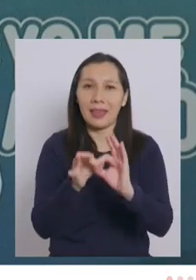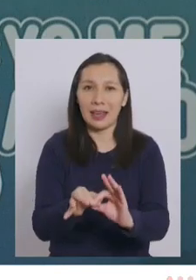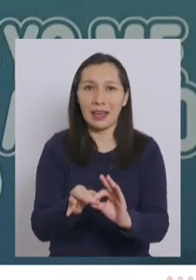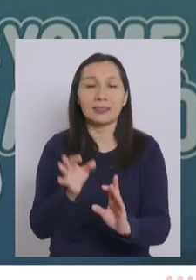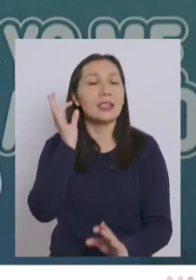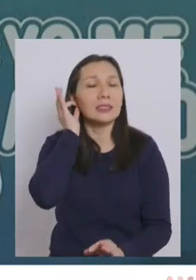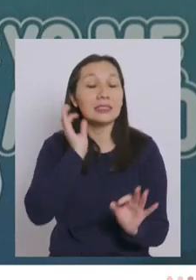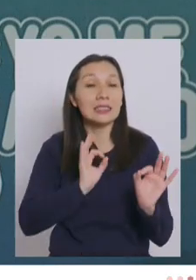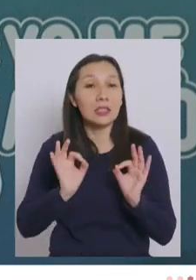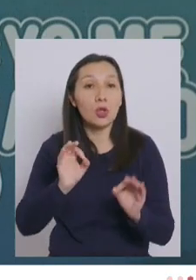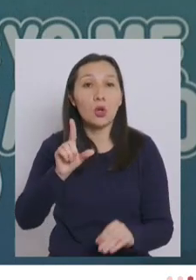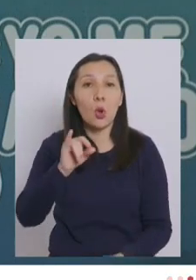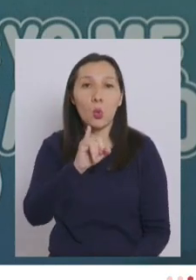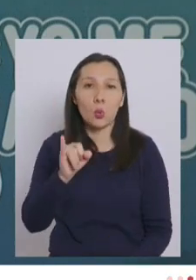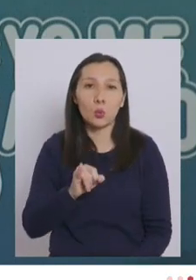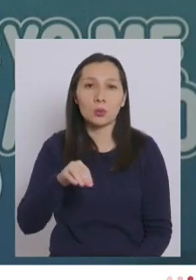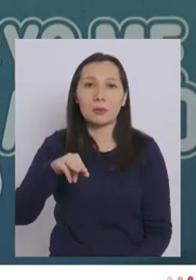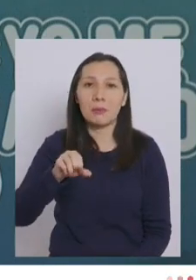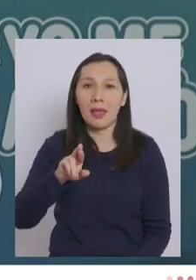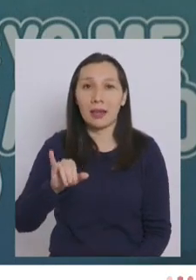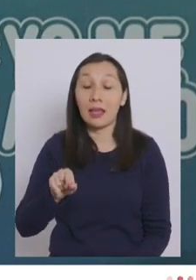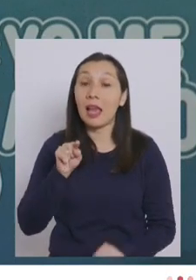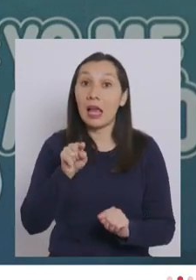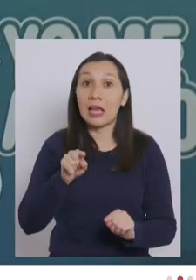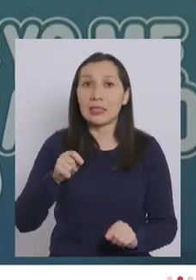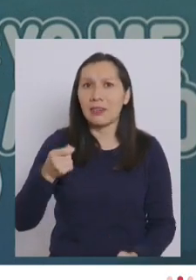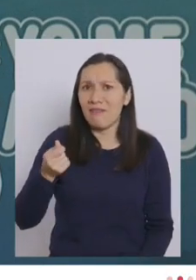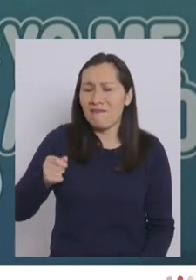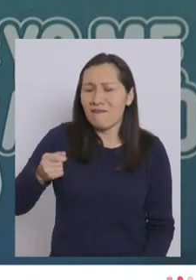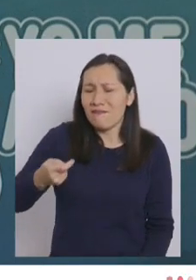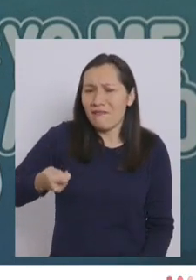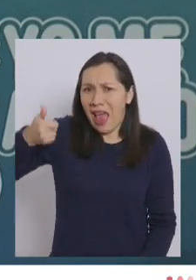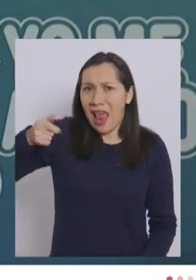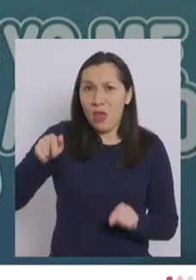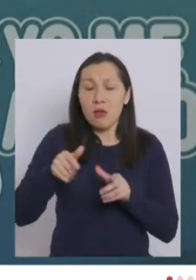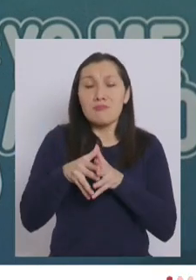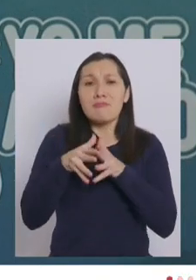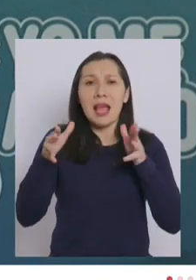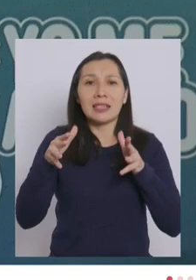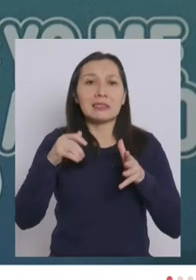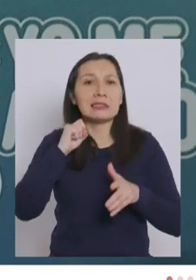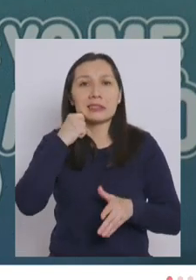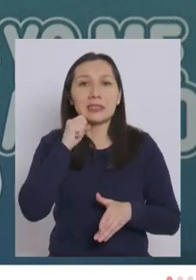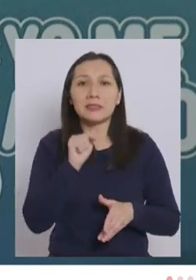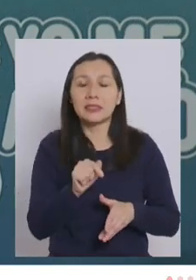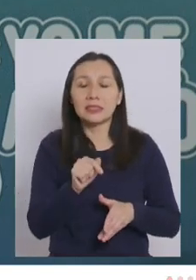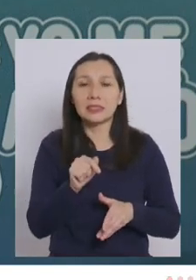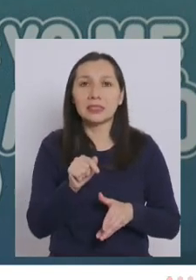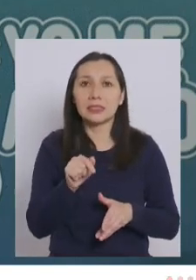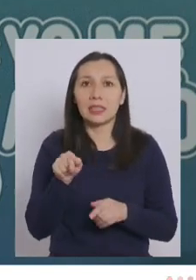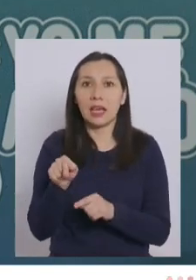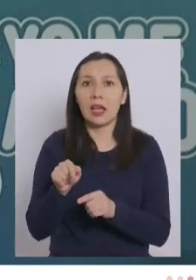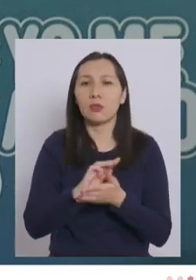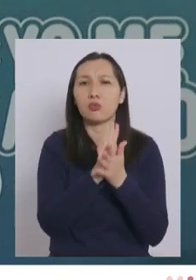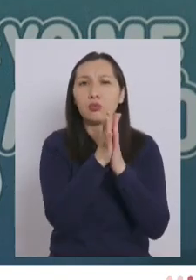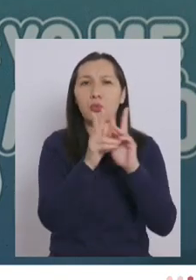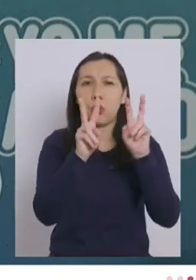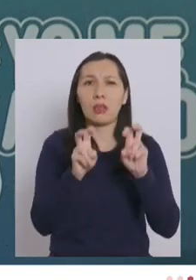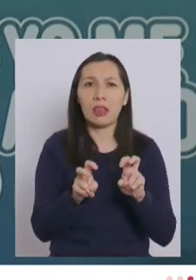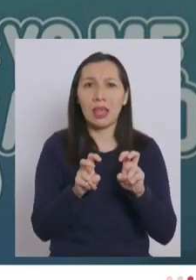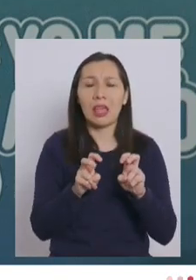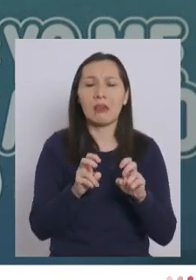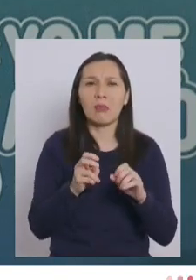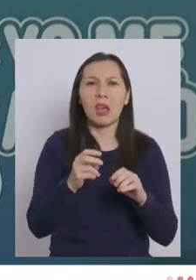señora Luz María. Esto vale mucho más que todas las